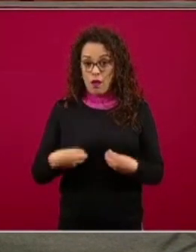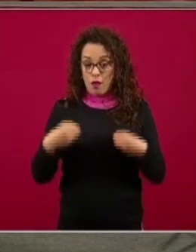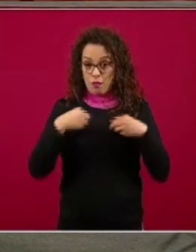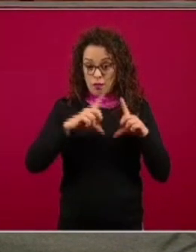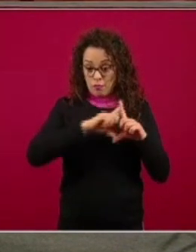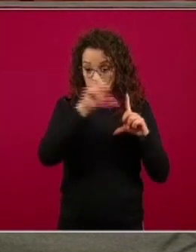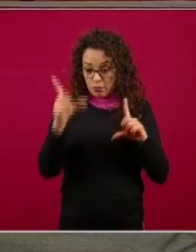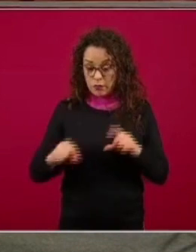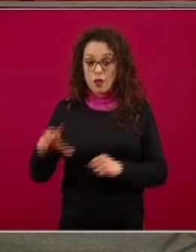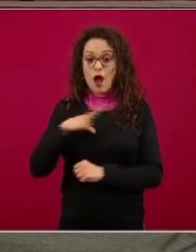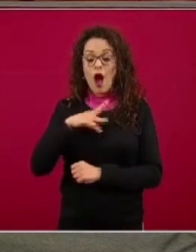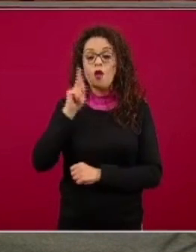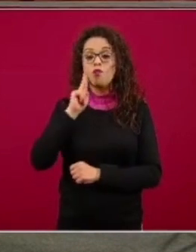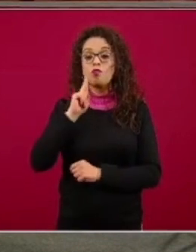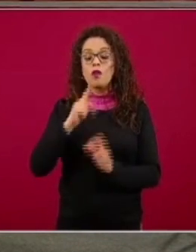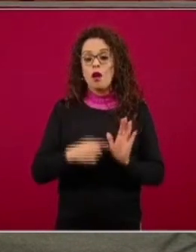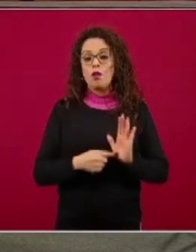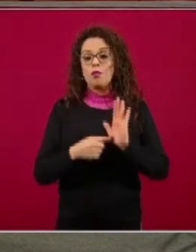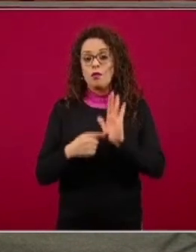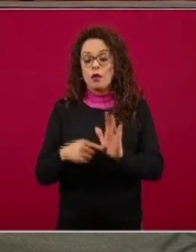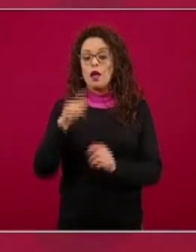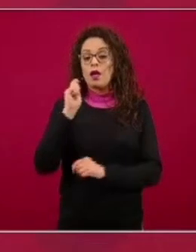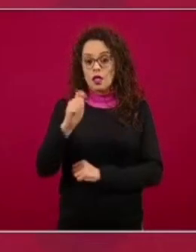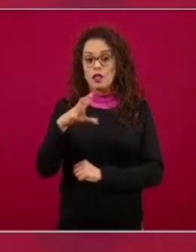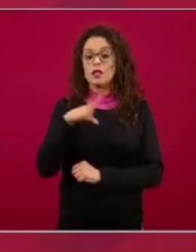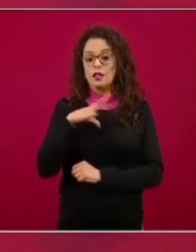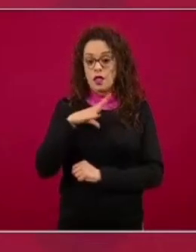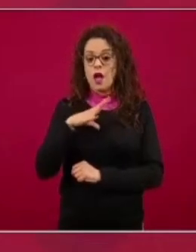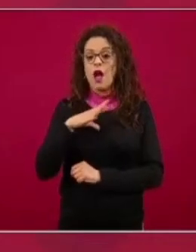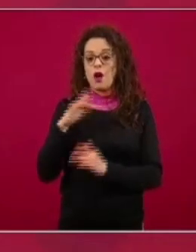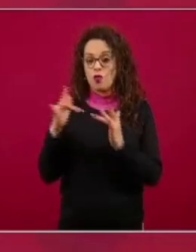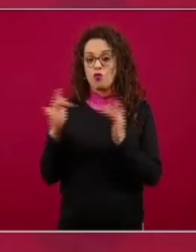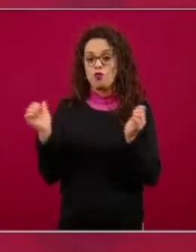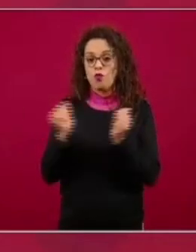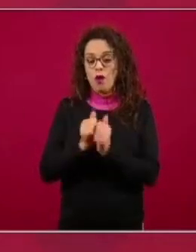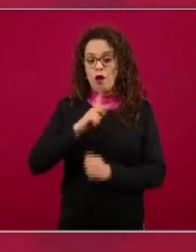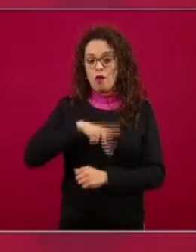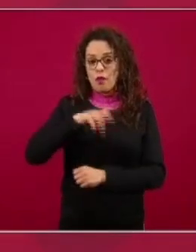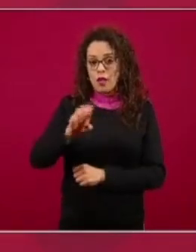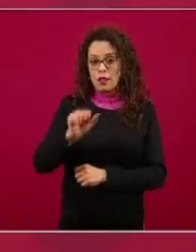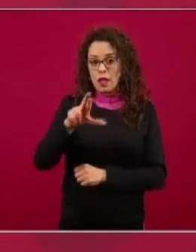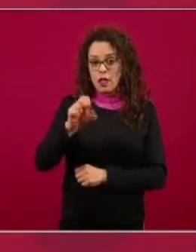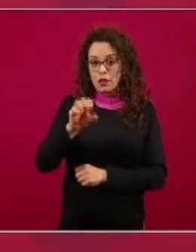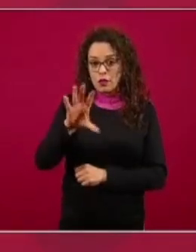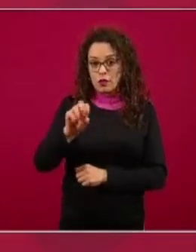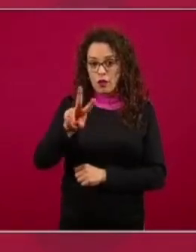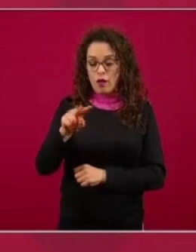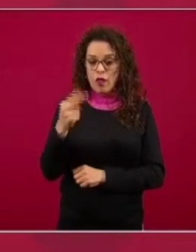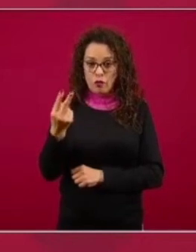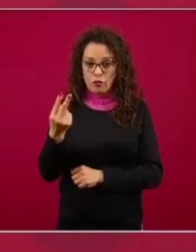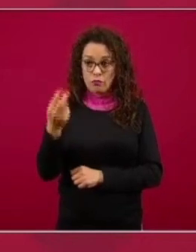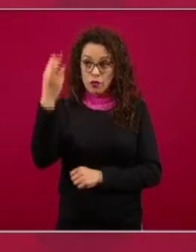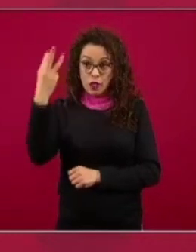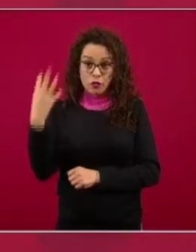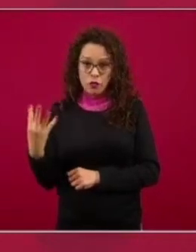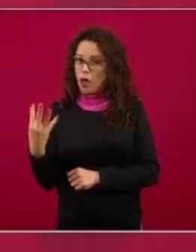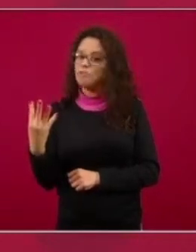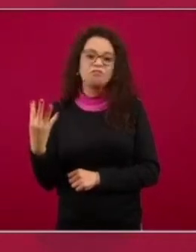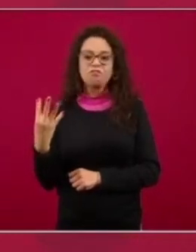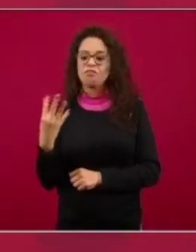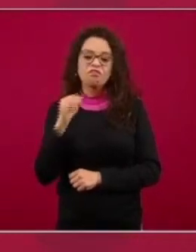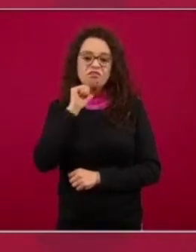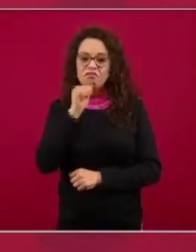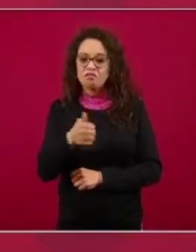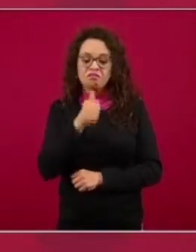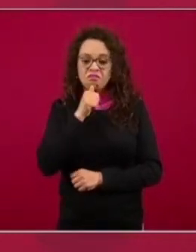evidencia de haber sido expuestas al SARS-CoV-2 tres cuartas partes no por lo tanto